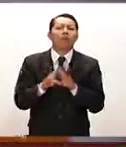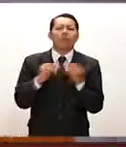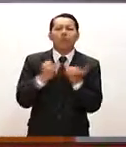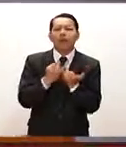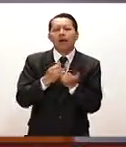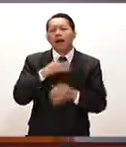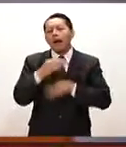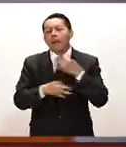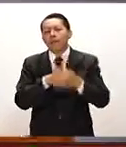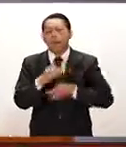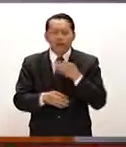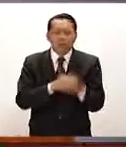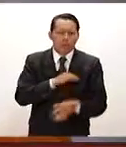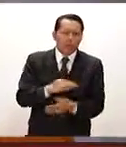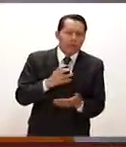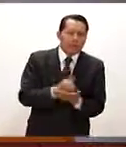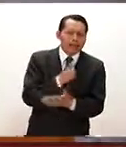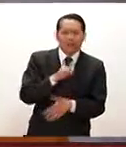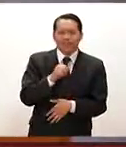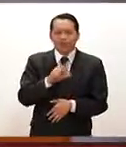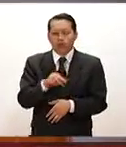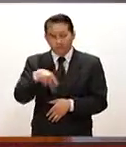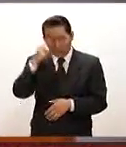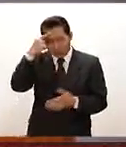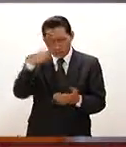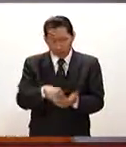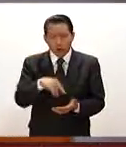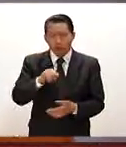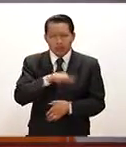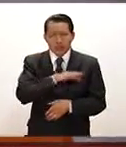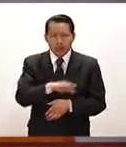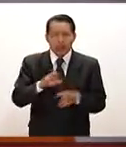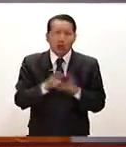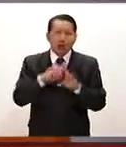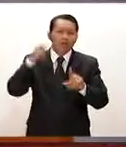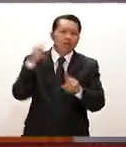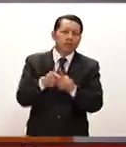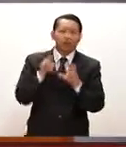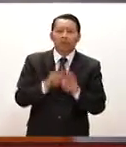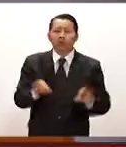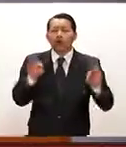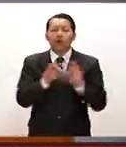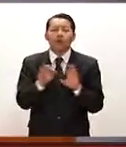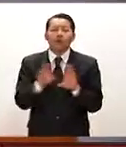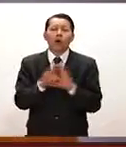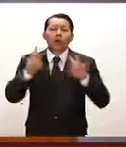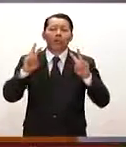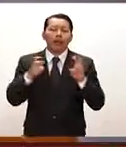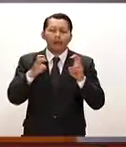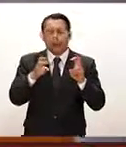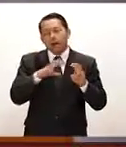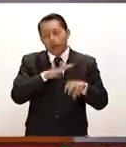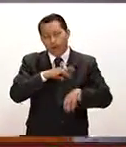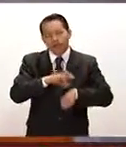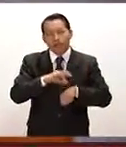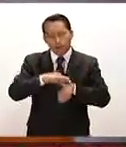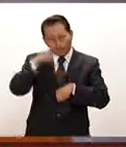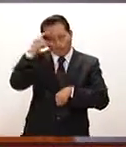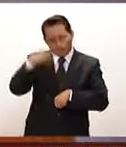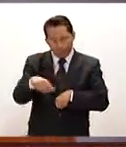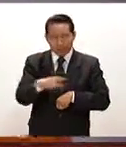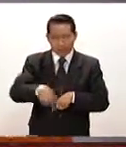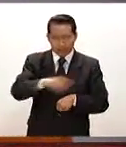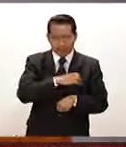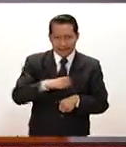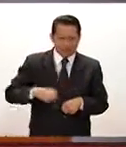campañas o de poder o no ganar, pero sin embargo creo que sí va a ser que se exige un nuevo estándar de transparencia en cuestiones médicas para los candidatos presidenciales. Y